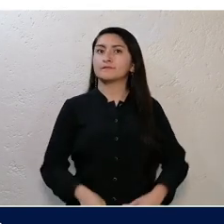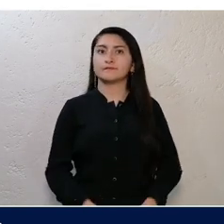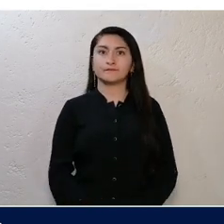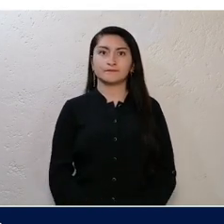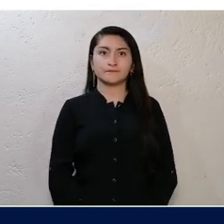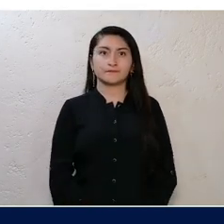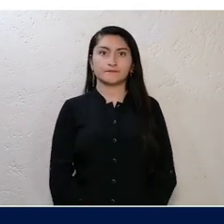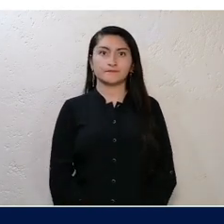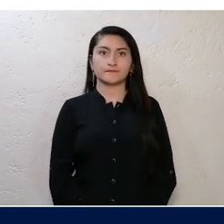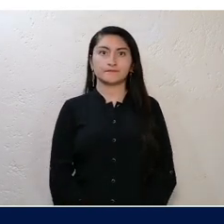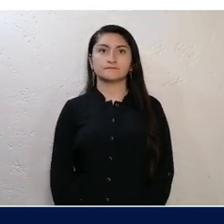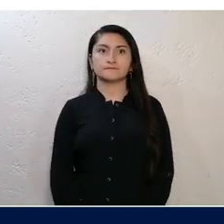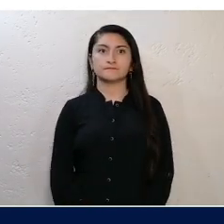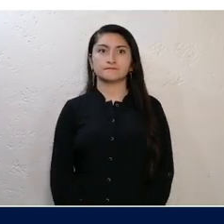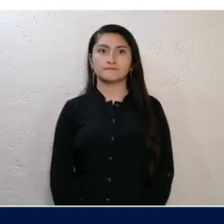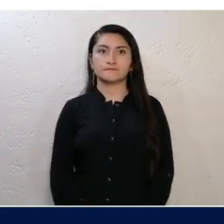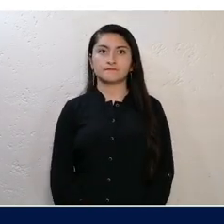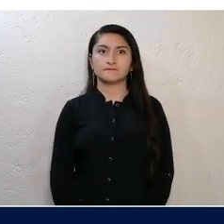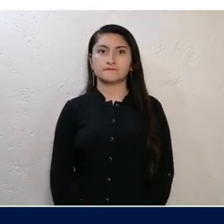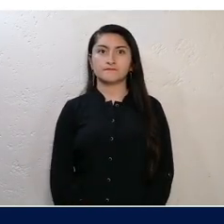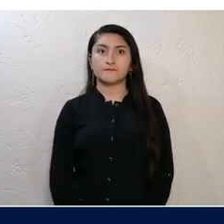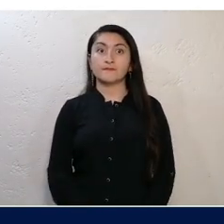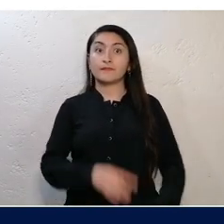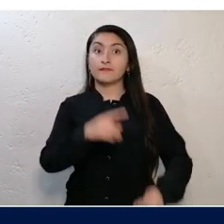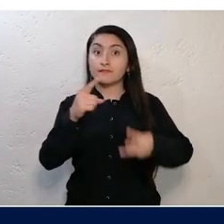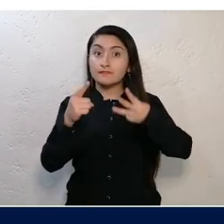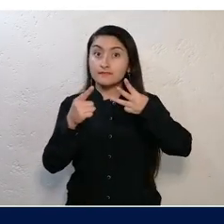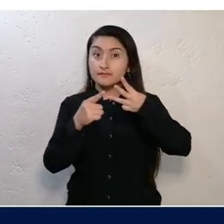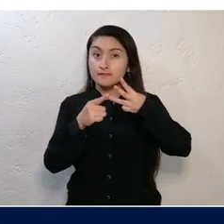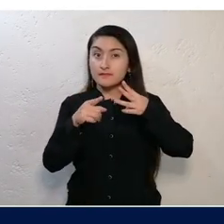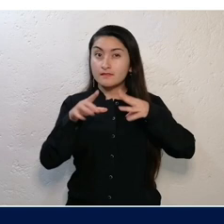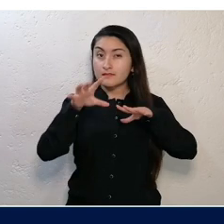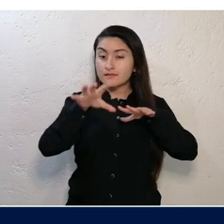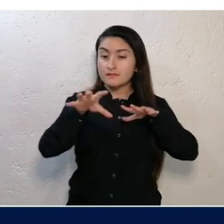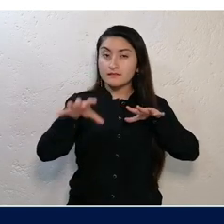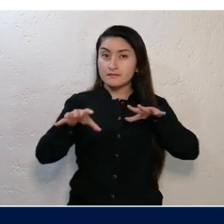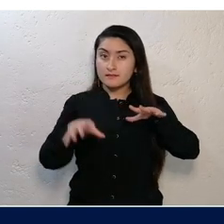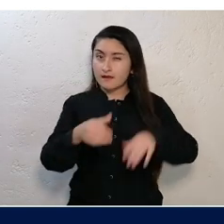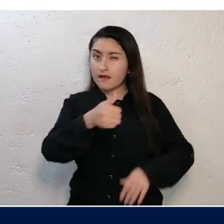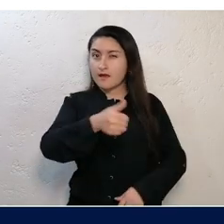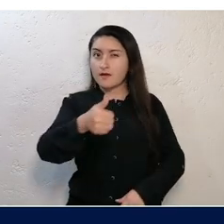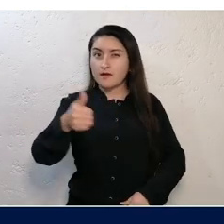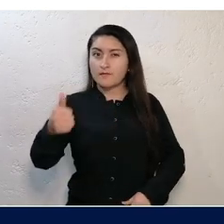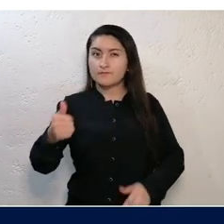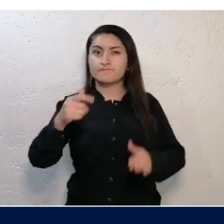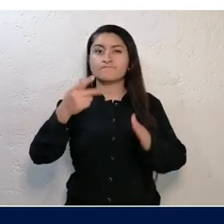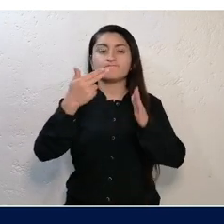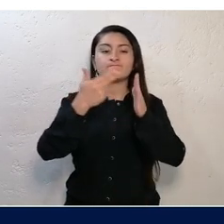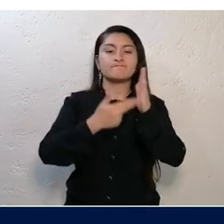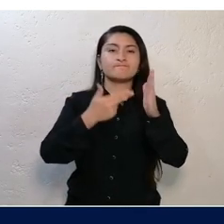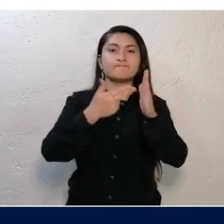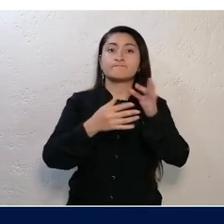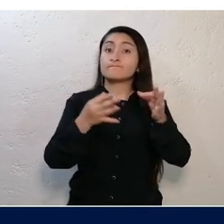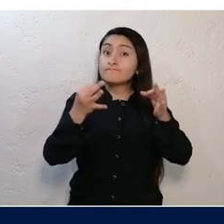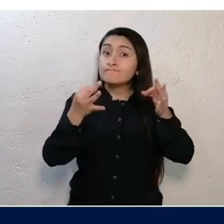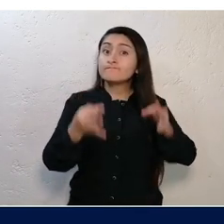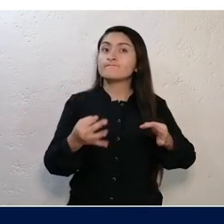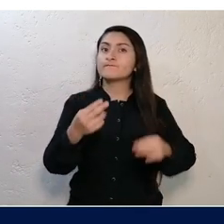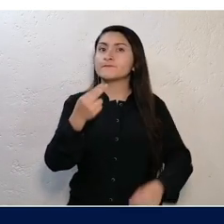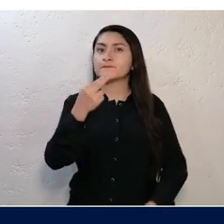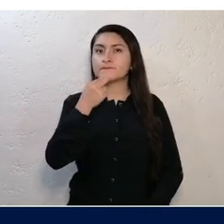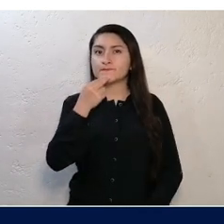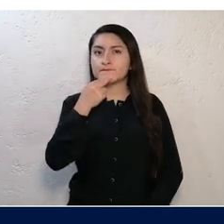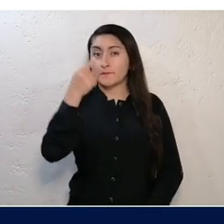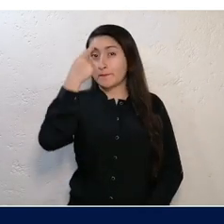problemáticas. La tercera diferencia tiene que ver con que en cada área se utilizan